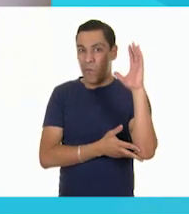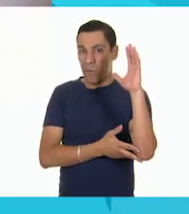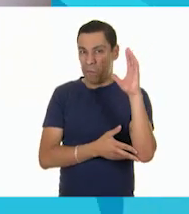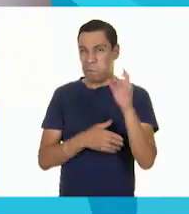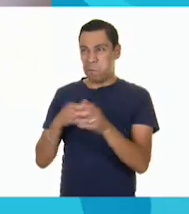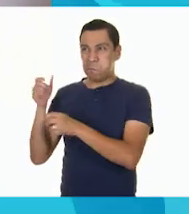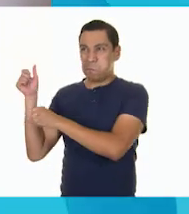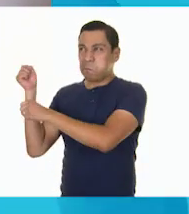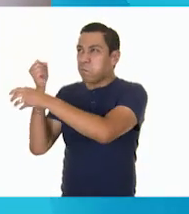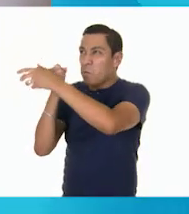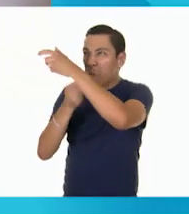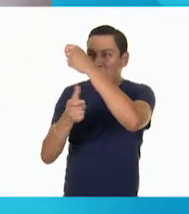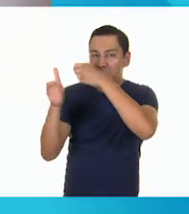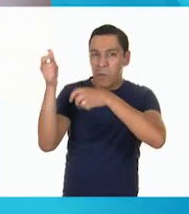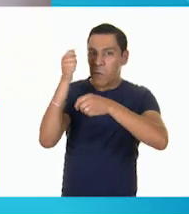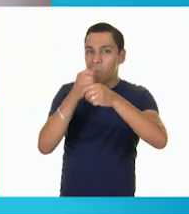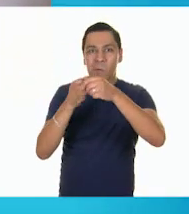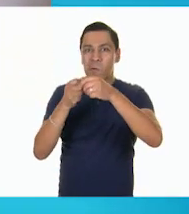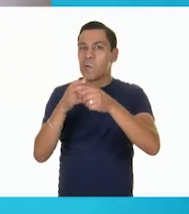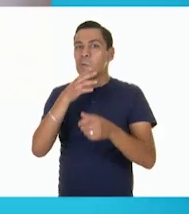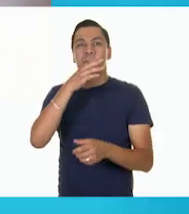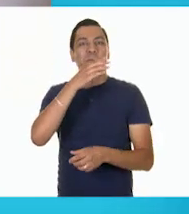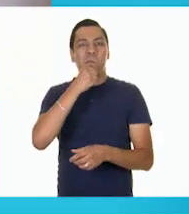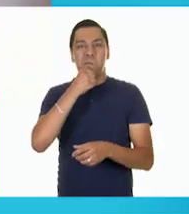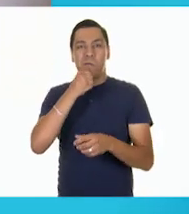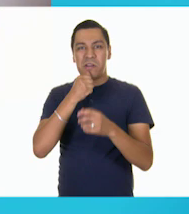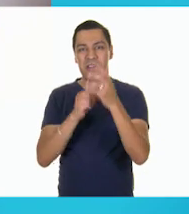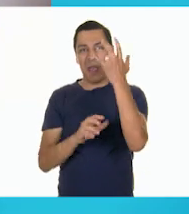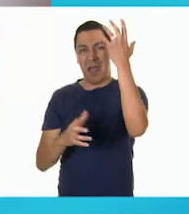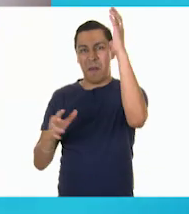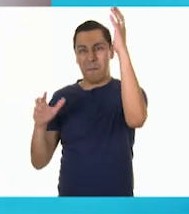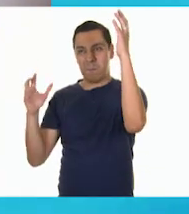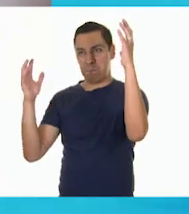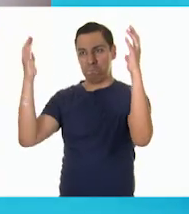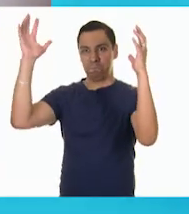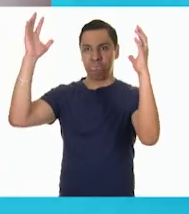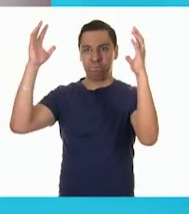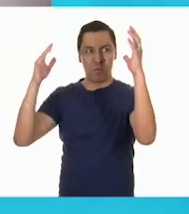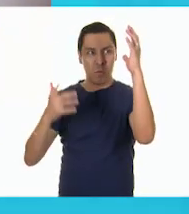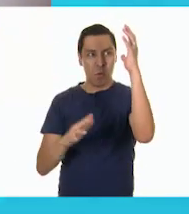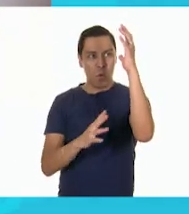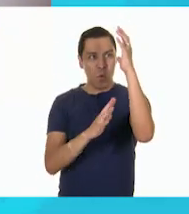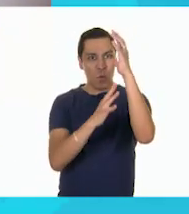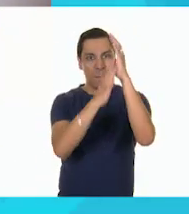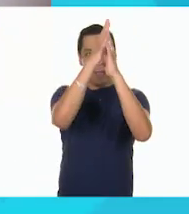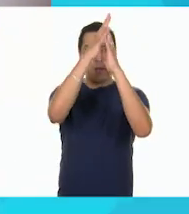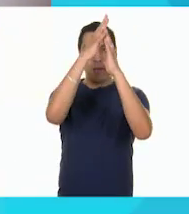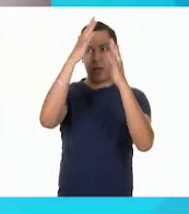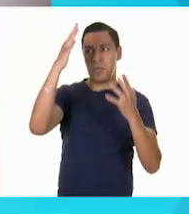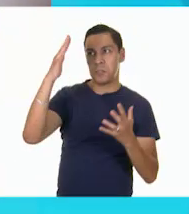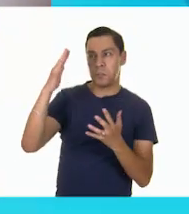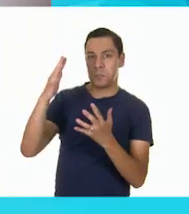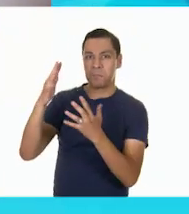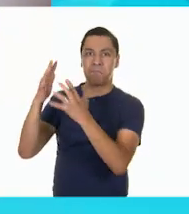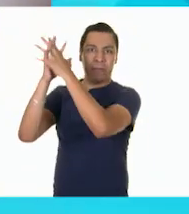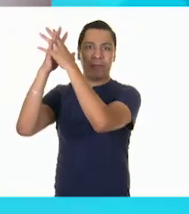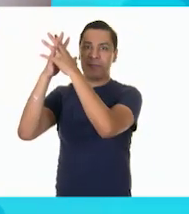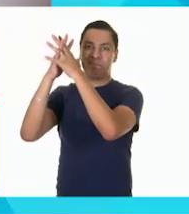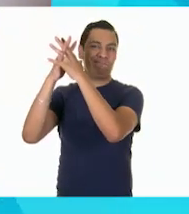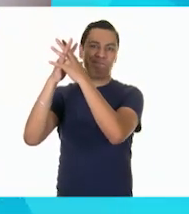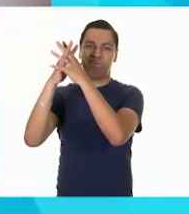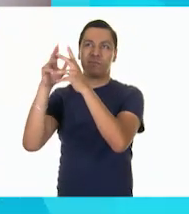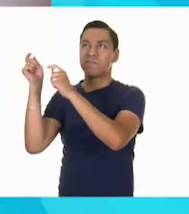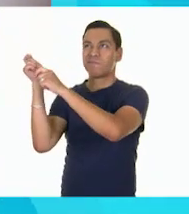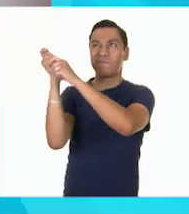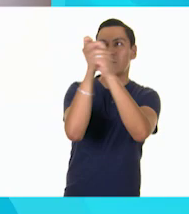opción porque se puede atorrar con las ramas de los árboles y al viento no muy favorable. Sería mejor buscar